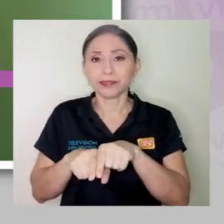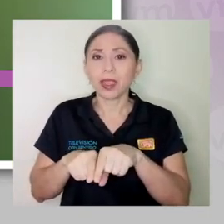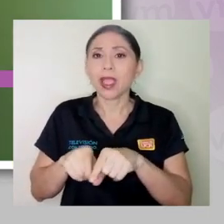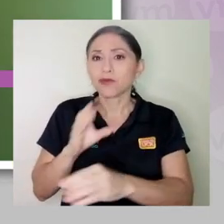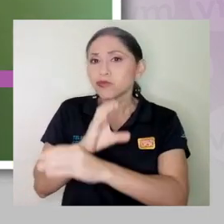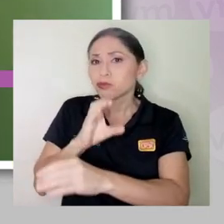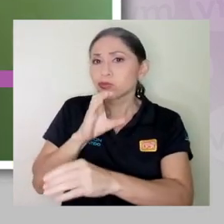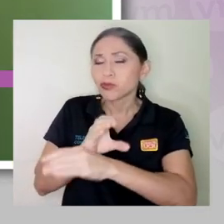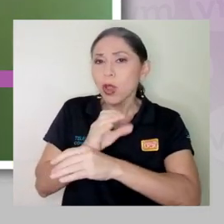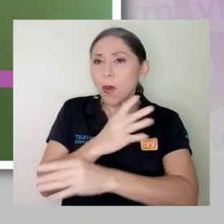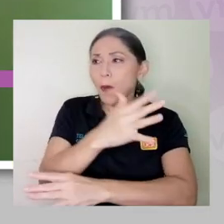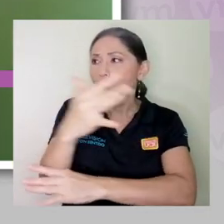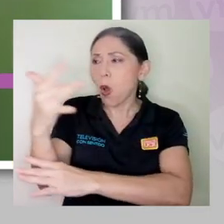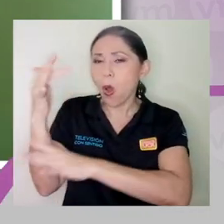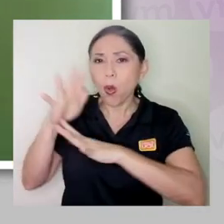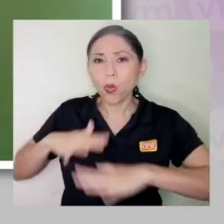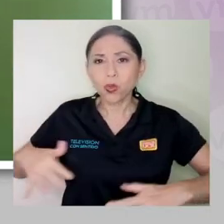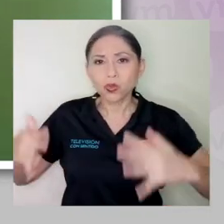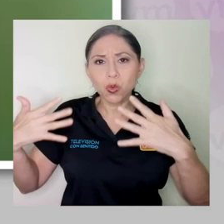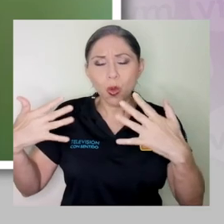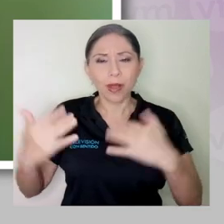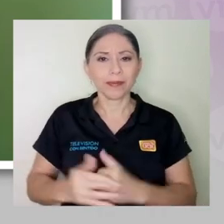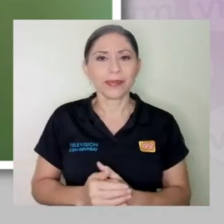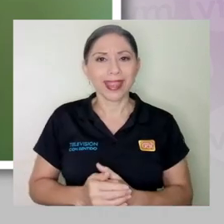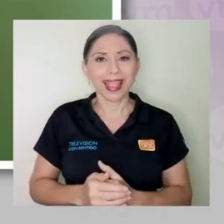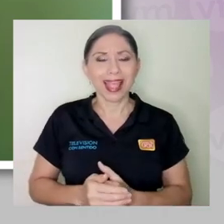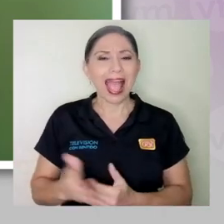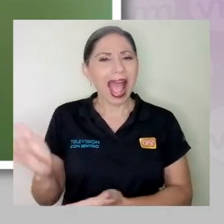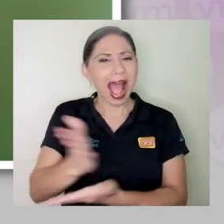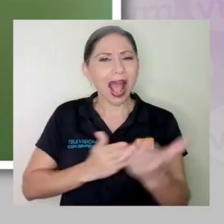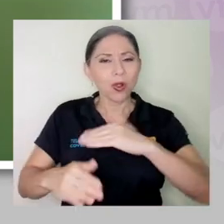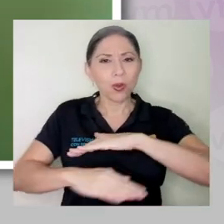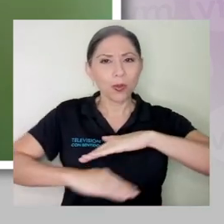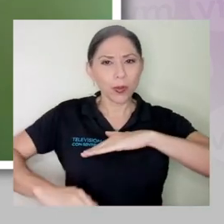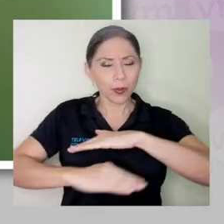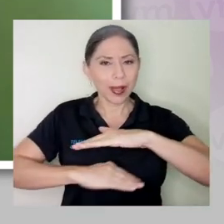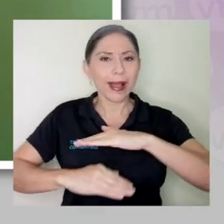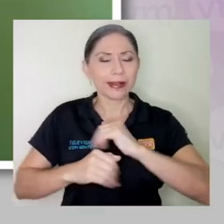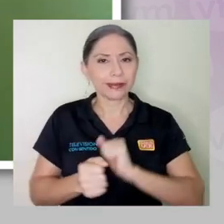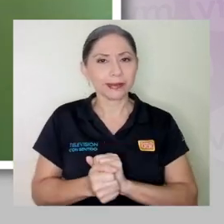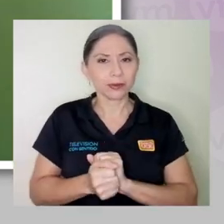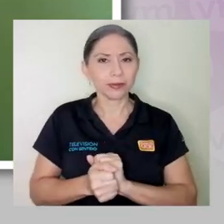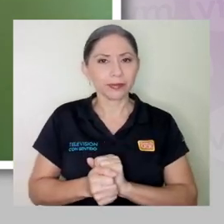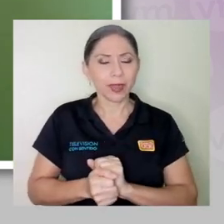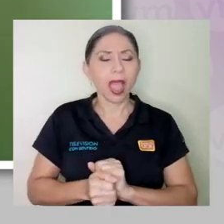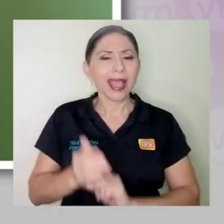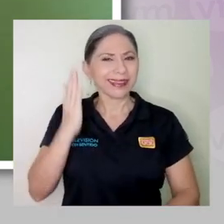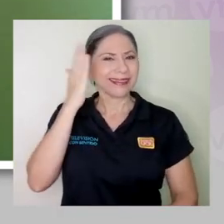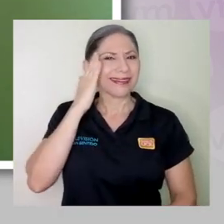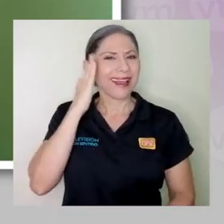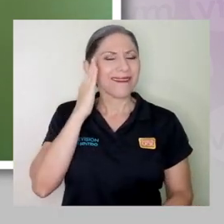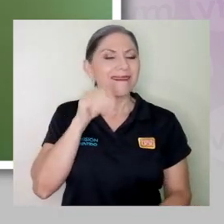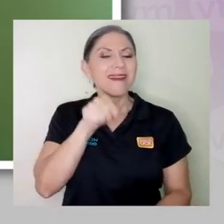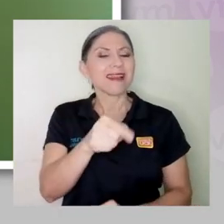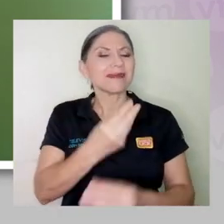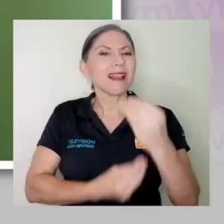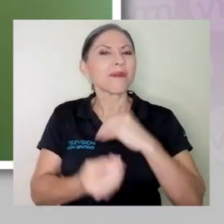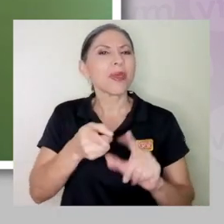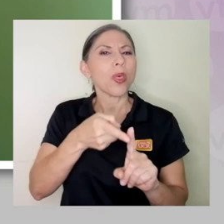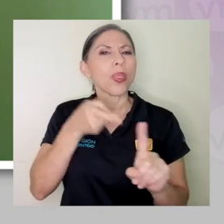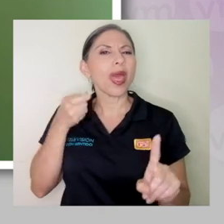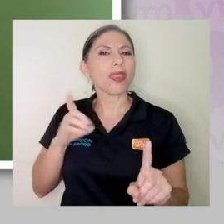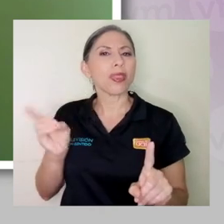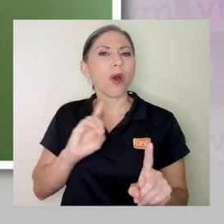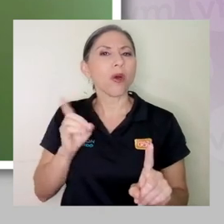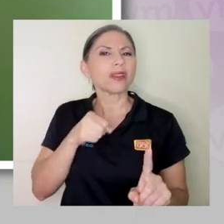de sostenibilidad está algo muy básico, que es tener claridad de dónde viene el